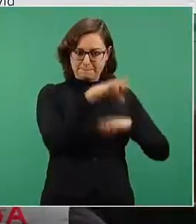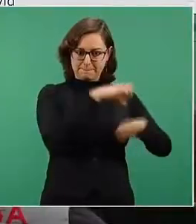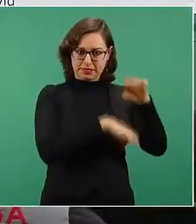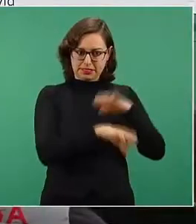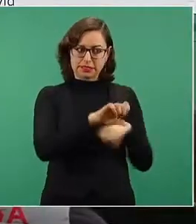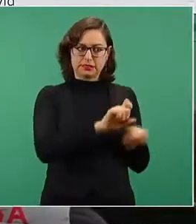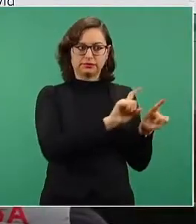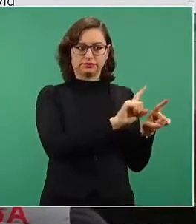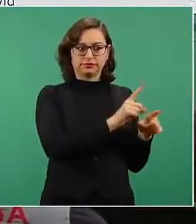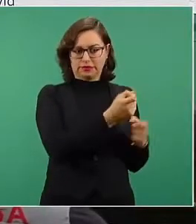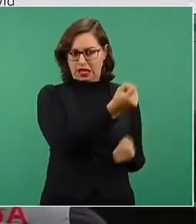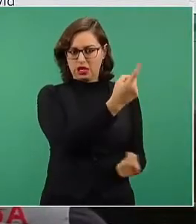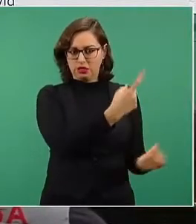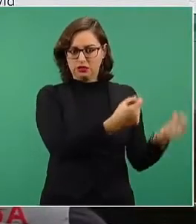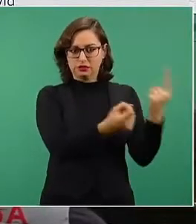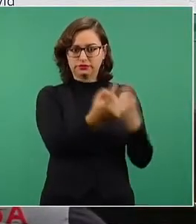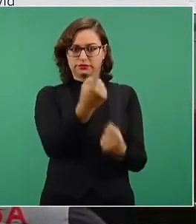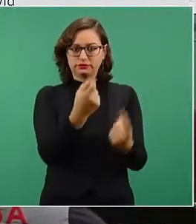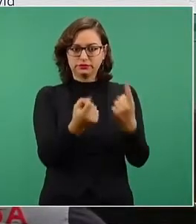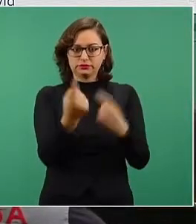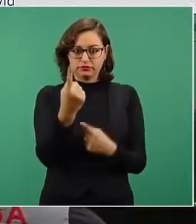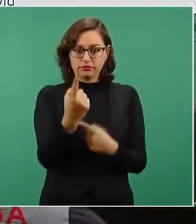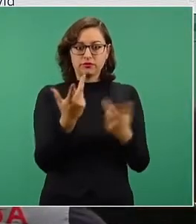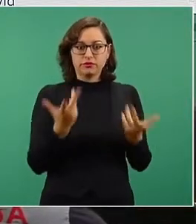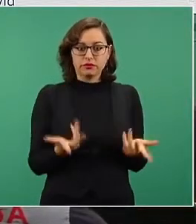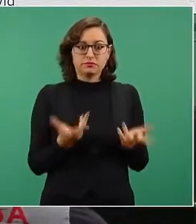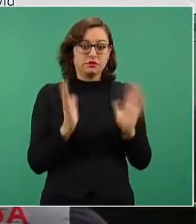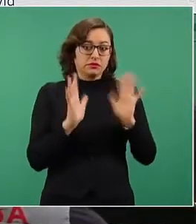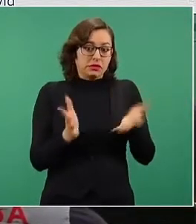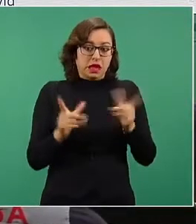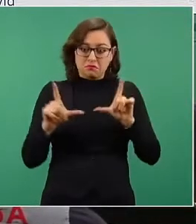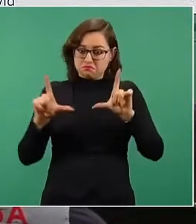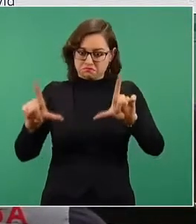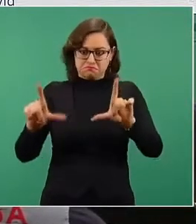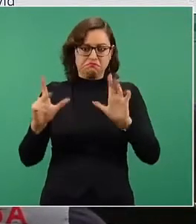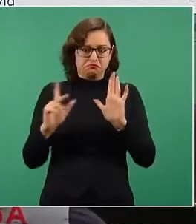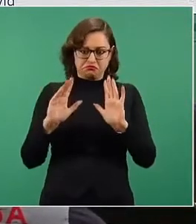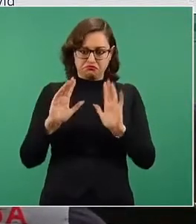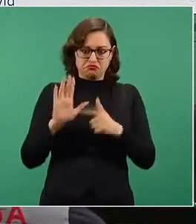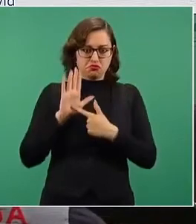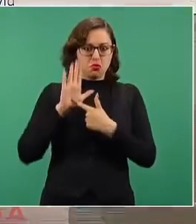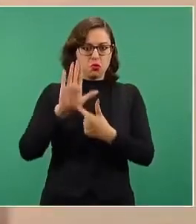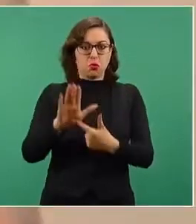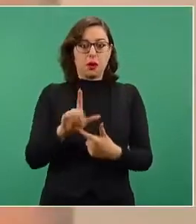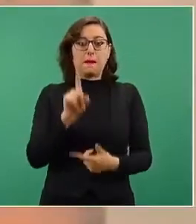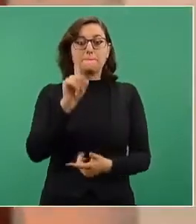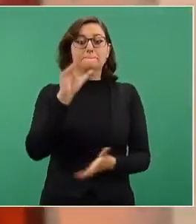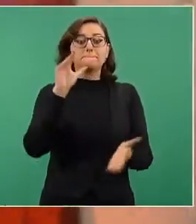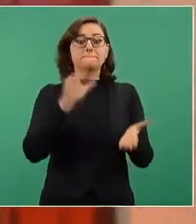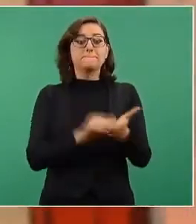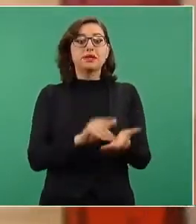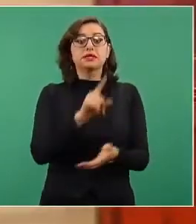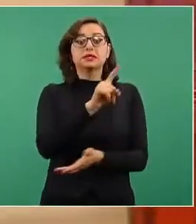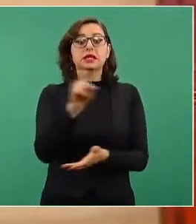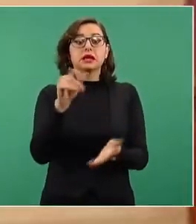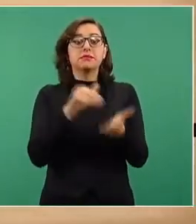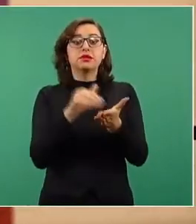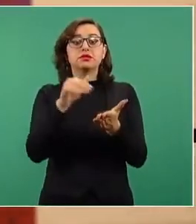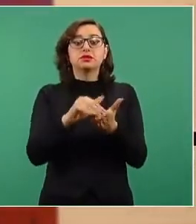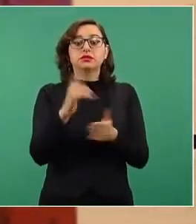mencionadas, el monto, ya vieron ustedes un recibo, un ejemplo de un recibo, es de mil cien millones de pesos.